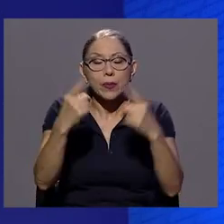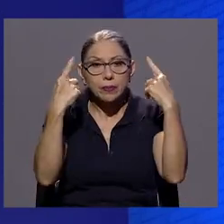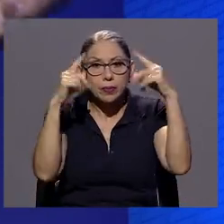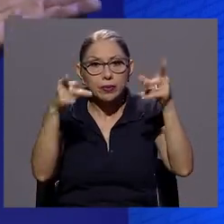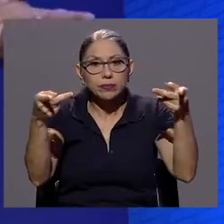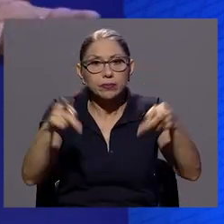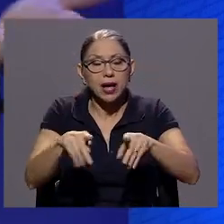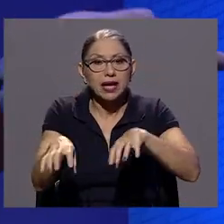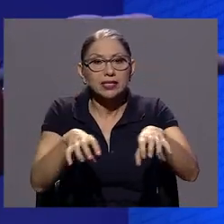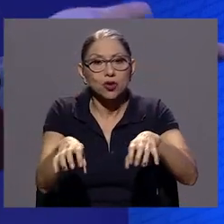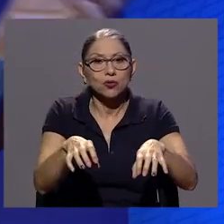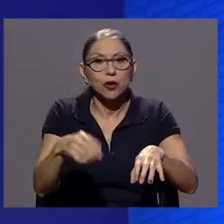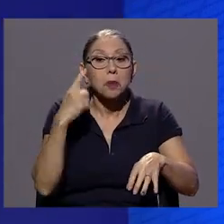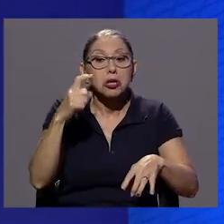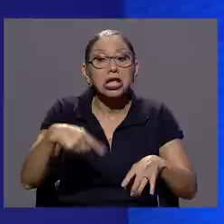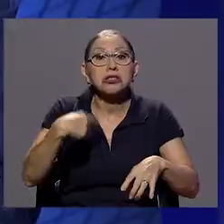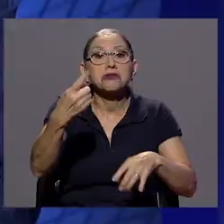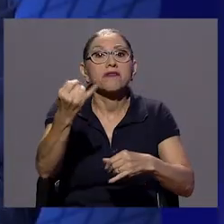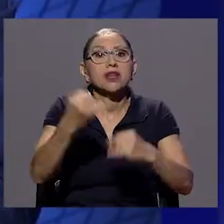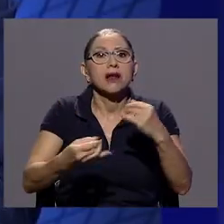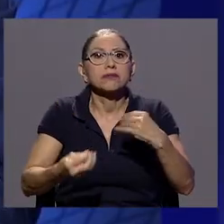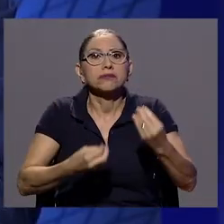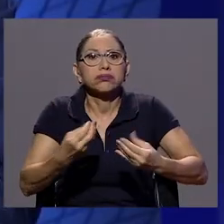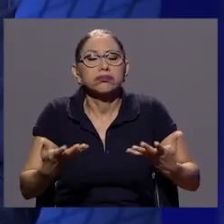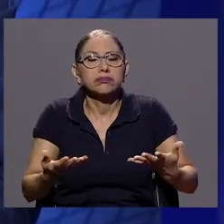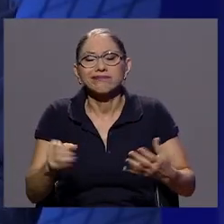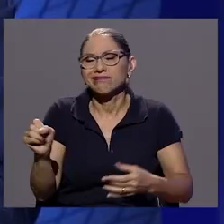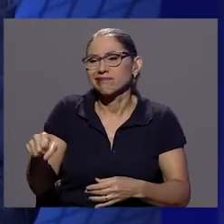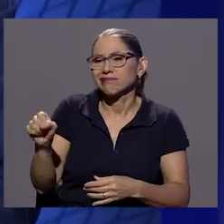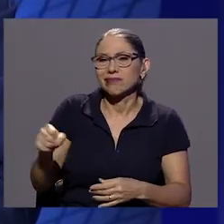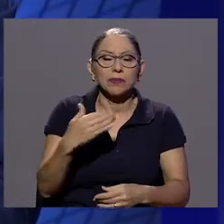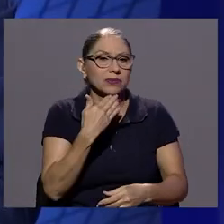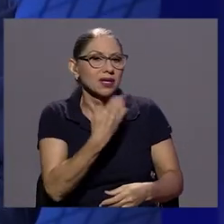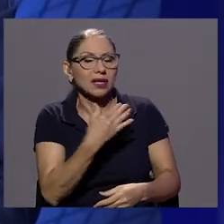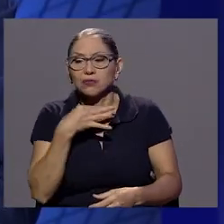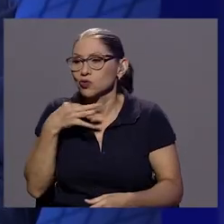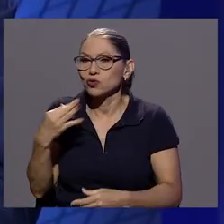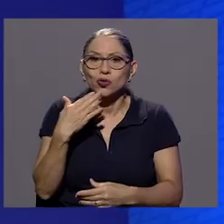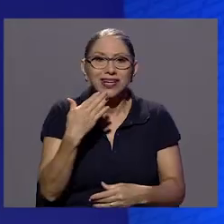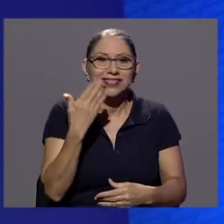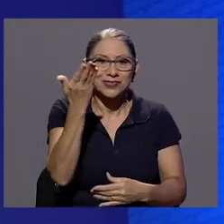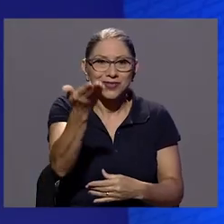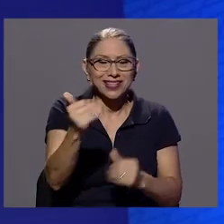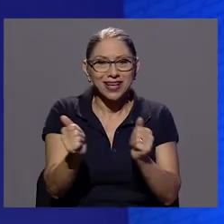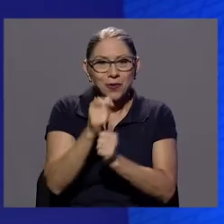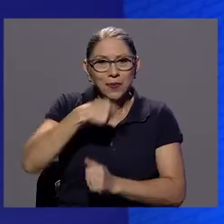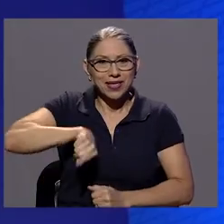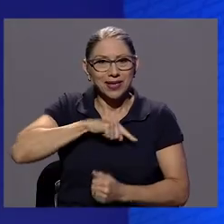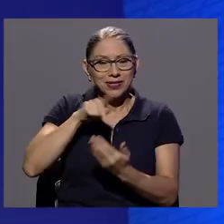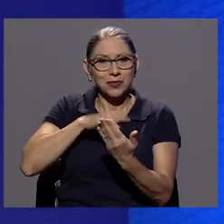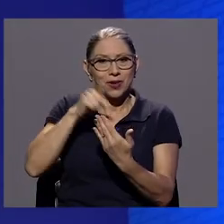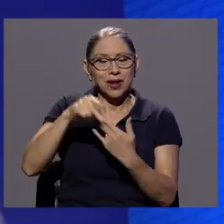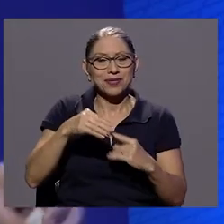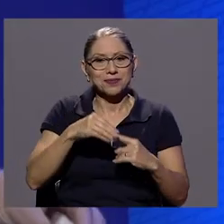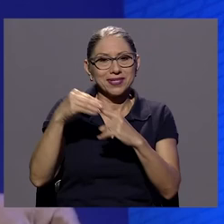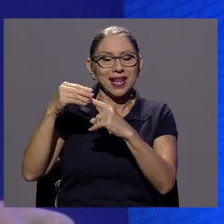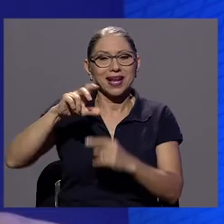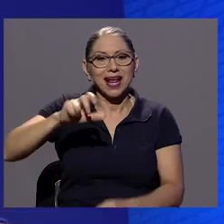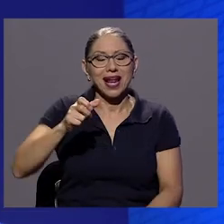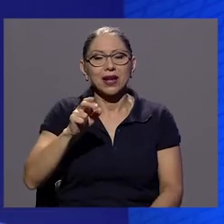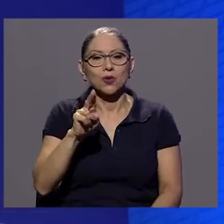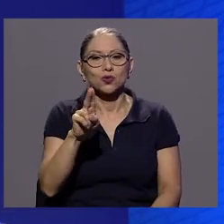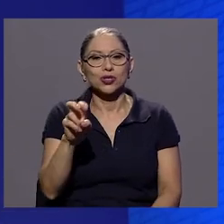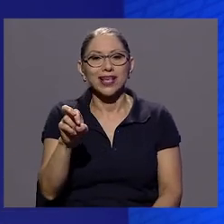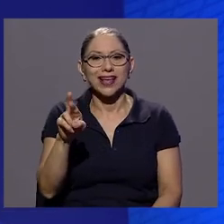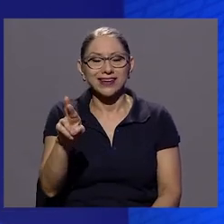si no, al final terminamos pagando todo. Gracias. Así es que muchas gracias, Don Danilo. Mucho gusto, un gran gusto. Gracias a ustedes por acompañarnos en este programa especial